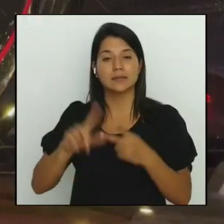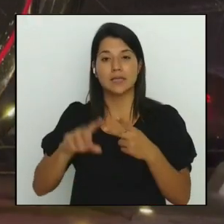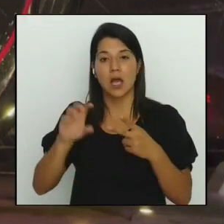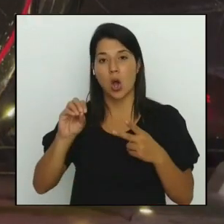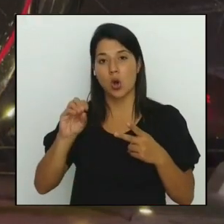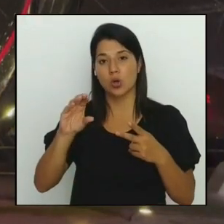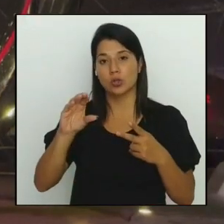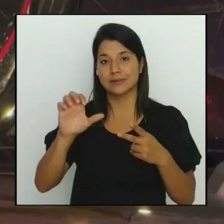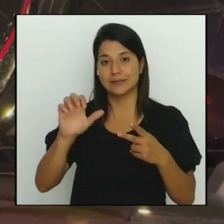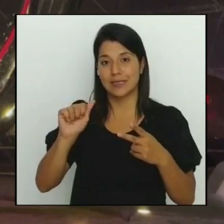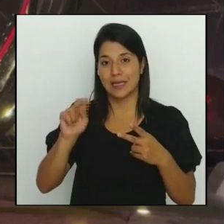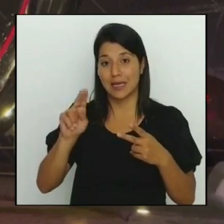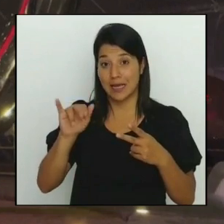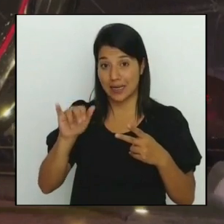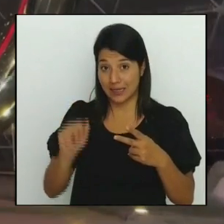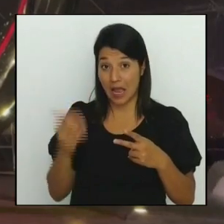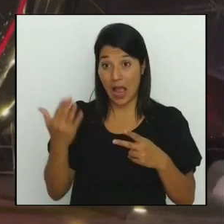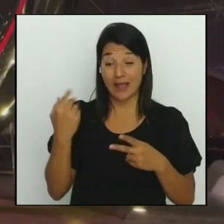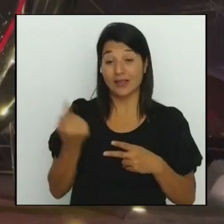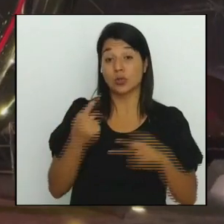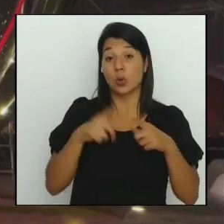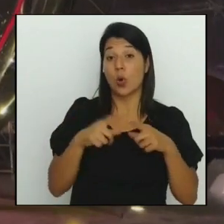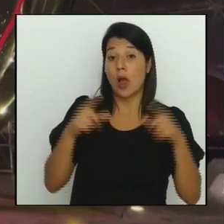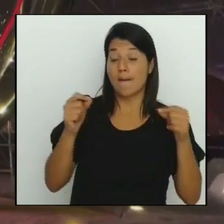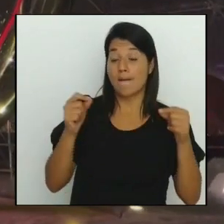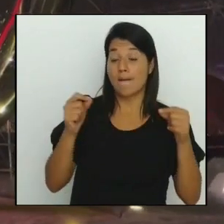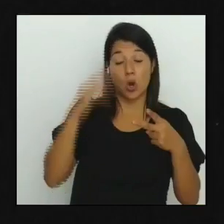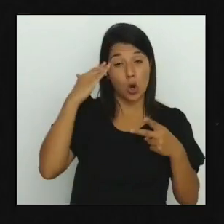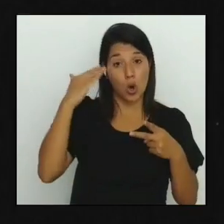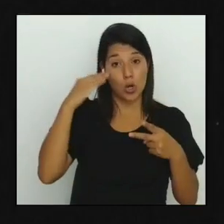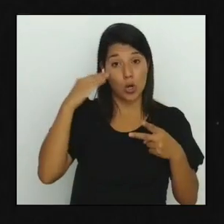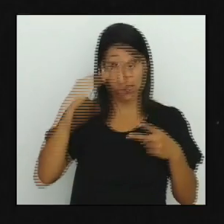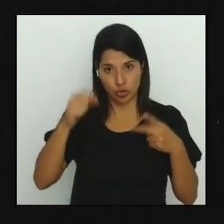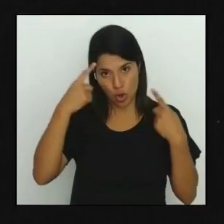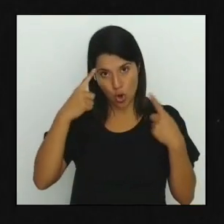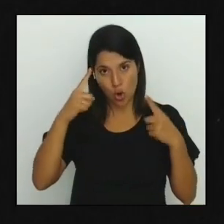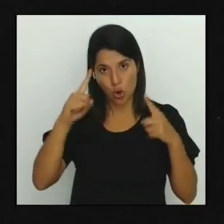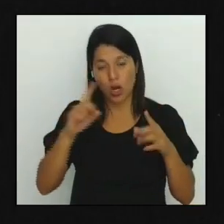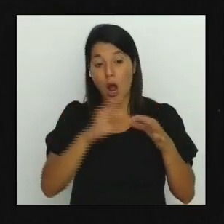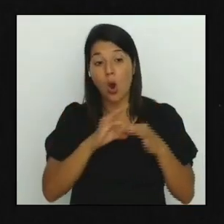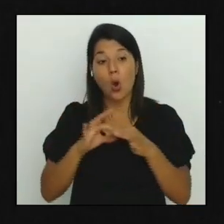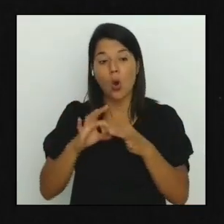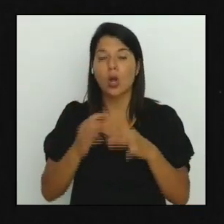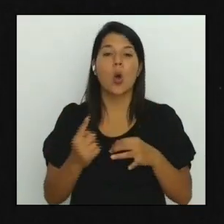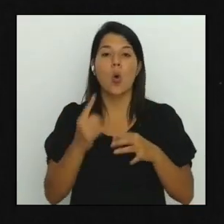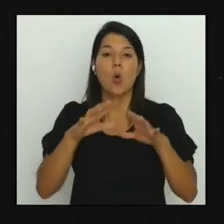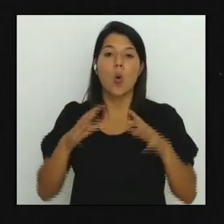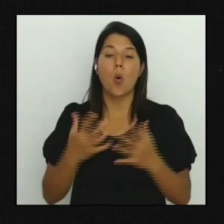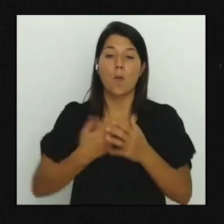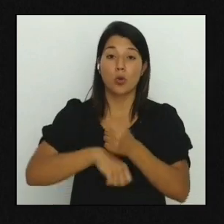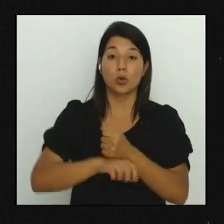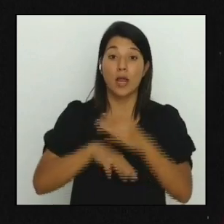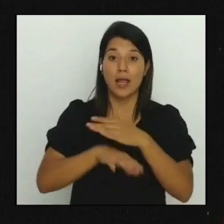pasado solo Japón y Corea del Sur han organizado de manera conjunta un mundial en la edición de 2002